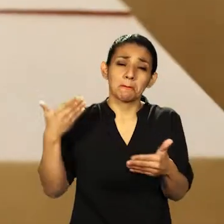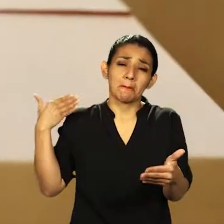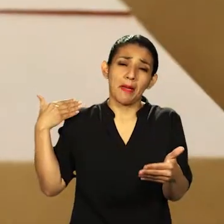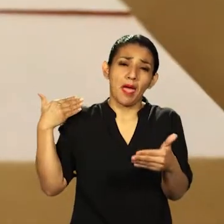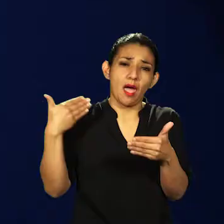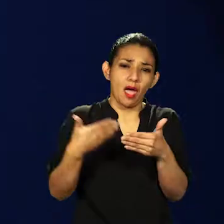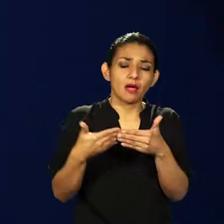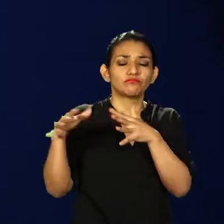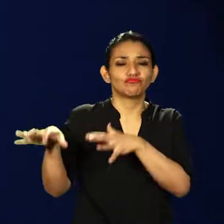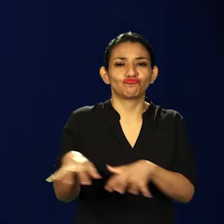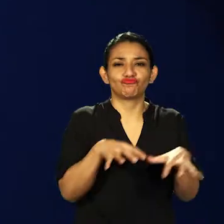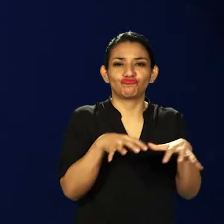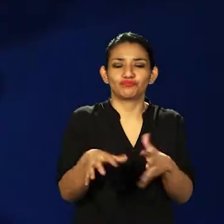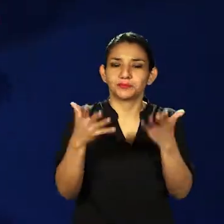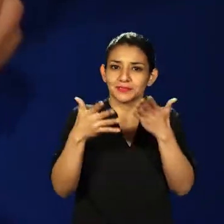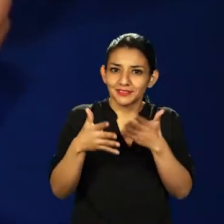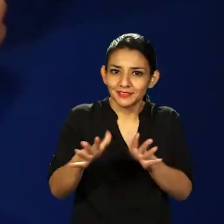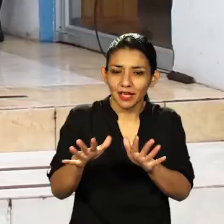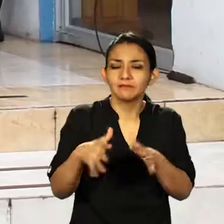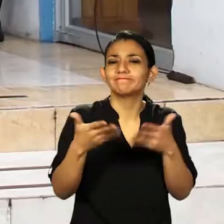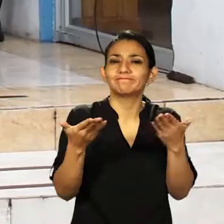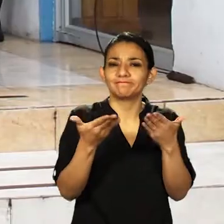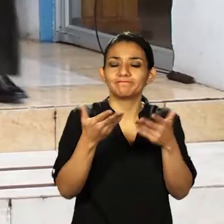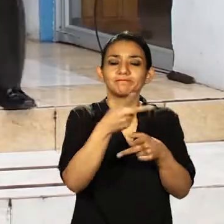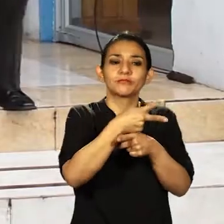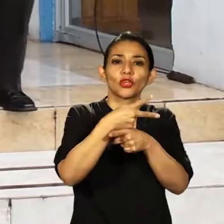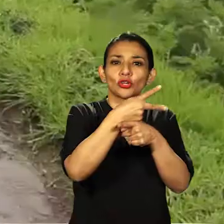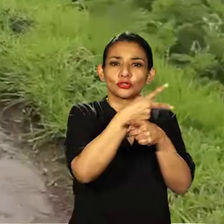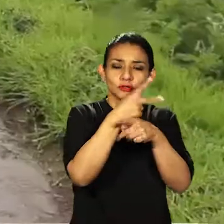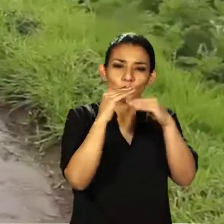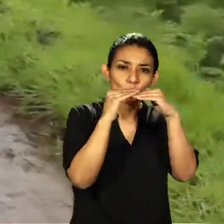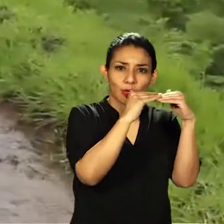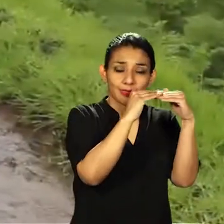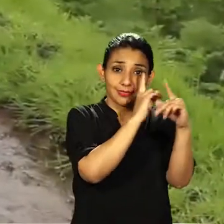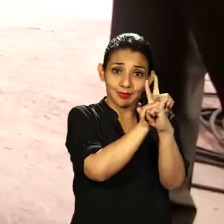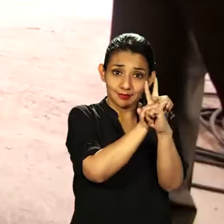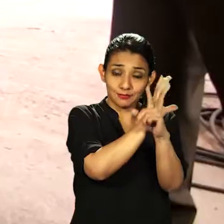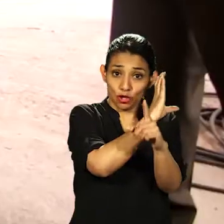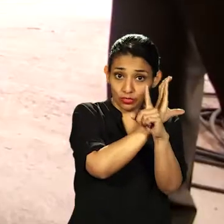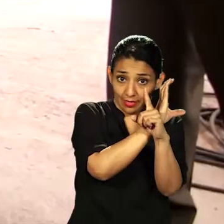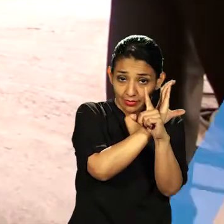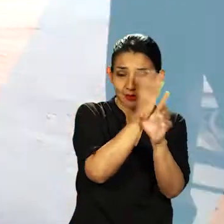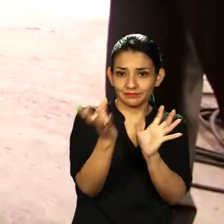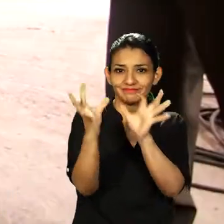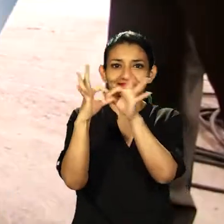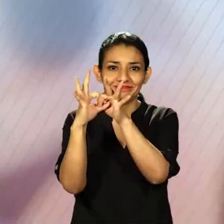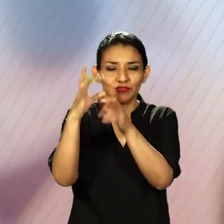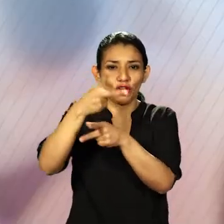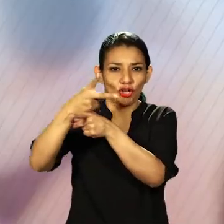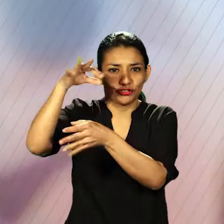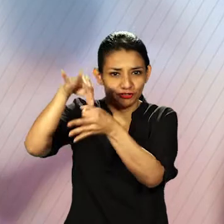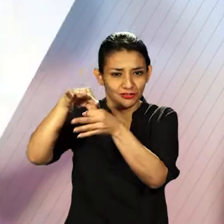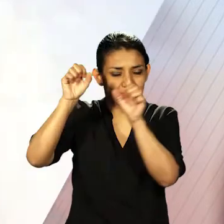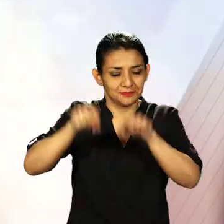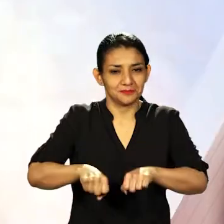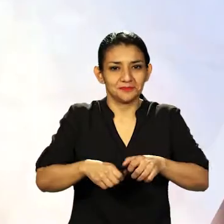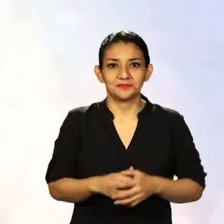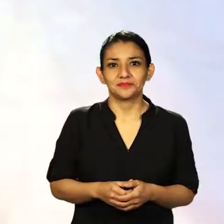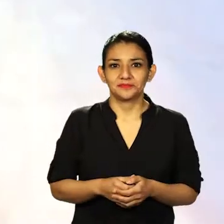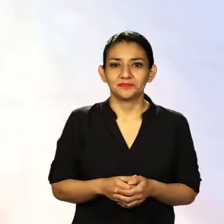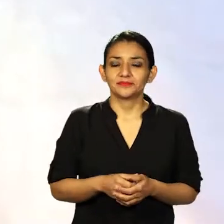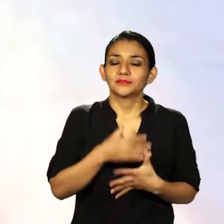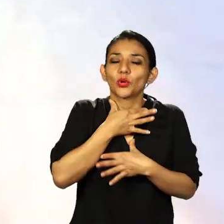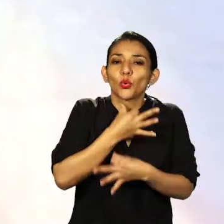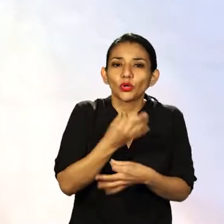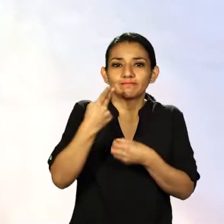un trabajo coordinado y unido con el Consejo Nacional para la Igualdad de Discapacidades, CONAVIS. Un gusto poder participar